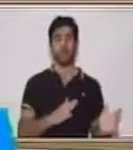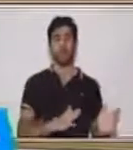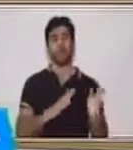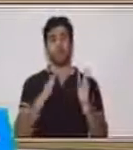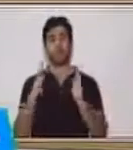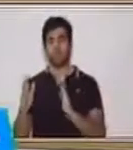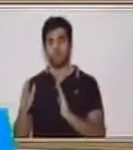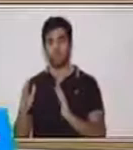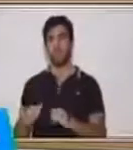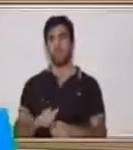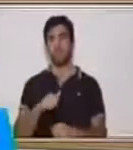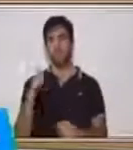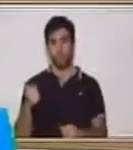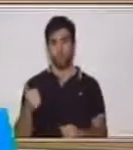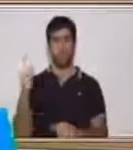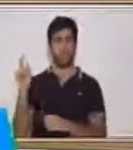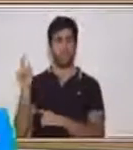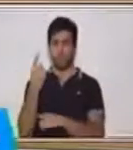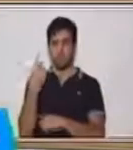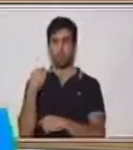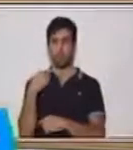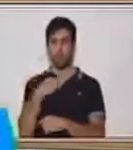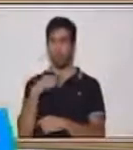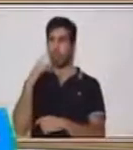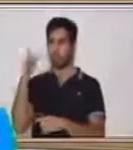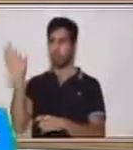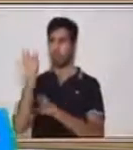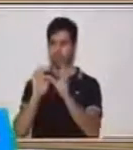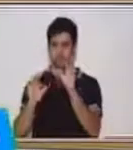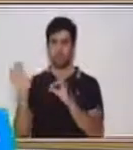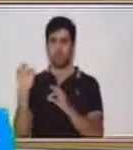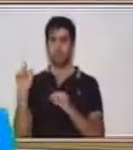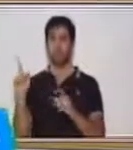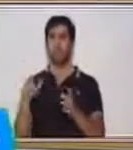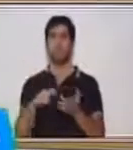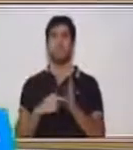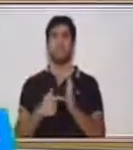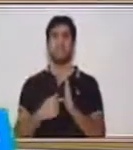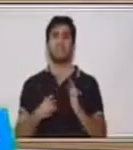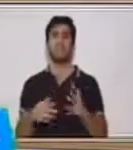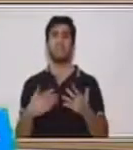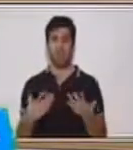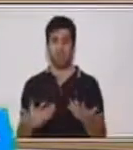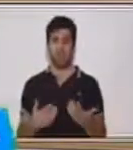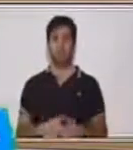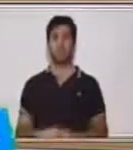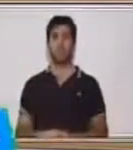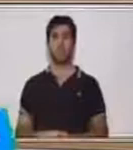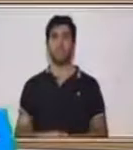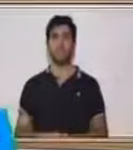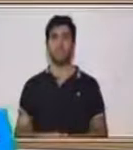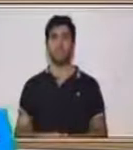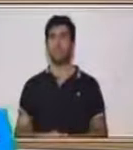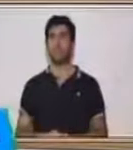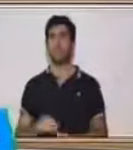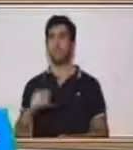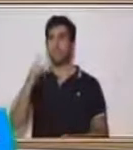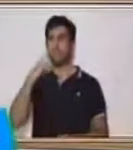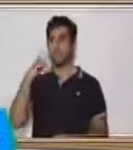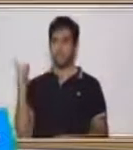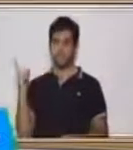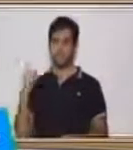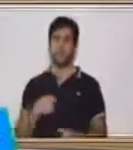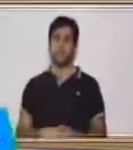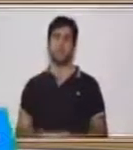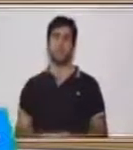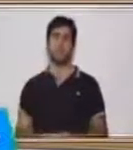siguiente. Primero identificamos lo que está acá. Una barra y dos puntos, siete. Solo una barra, cinco.